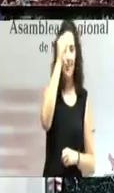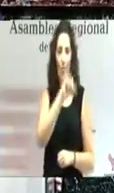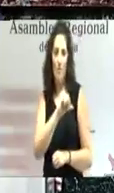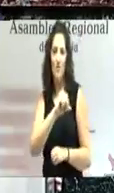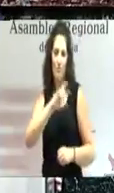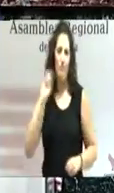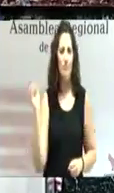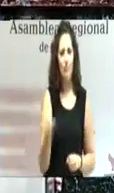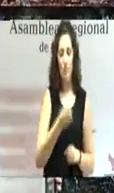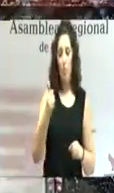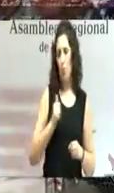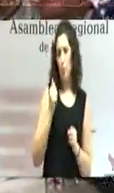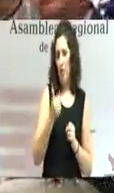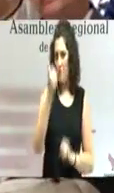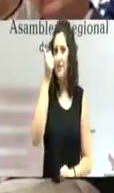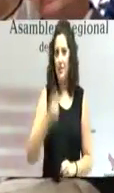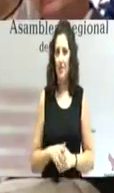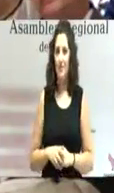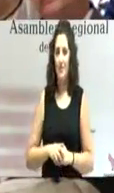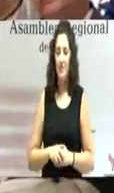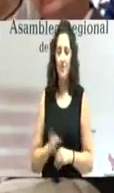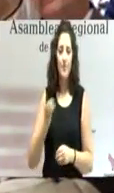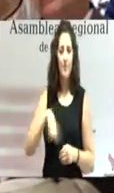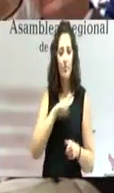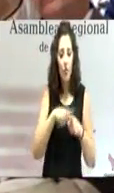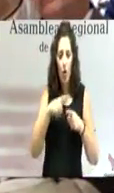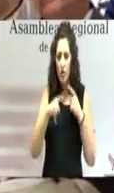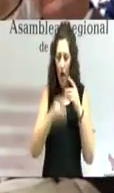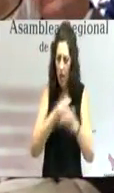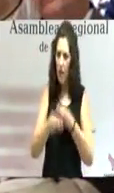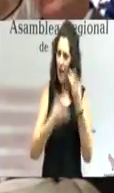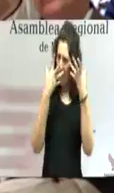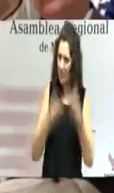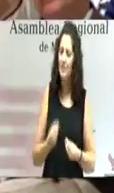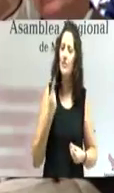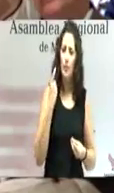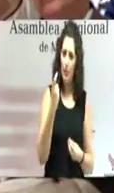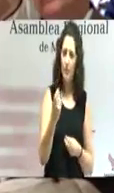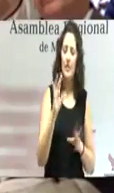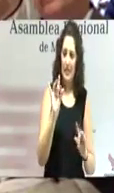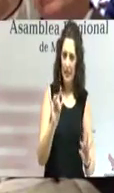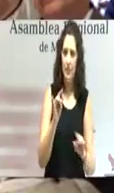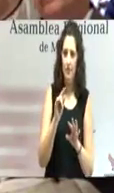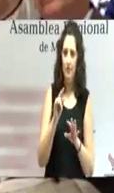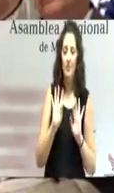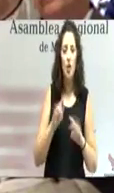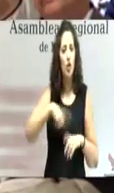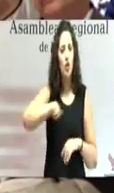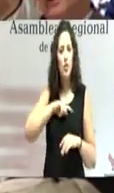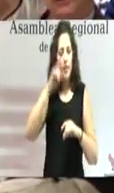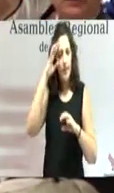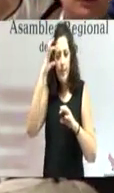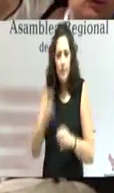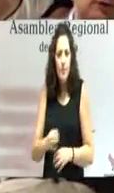Más oportunidades. Nos queda mucho por hacer. Insisto, estamos convencidos. Y seguimos